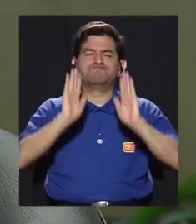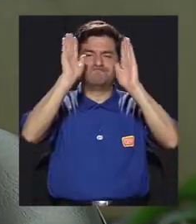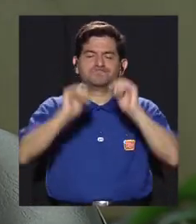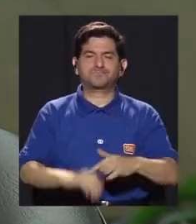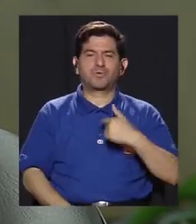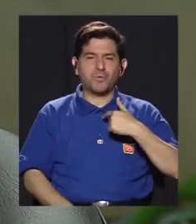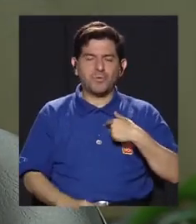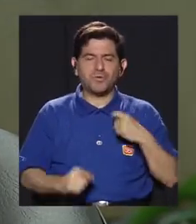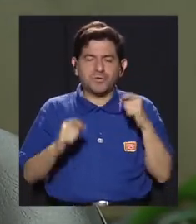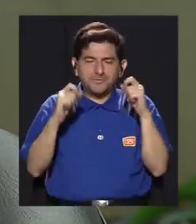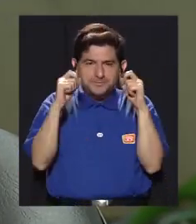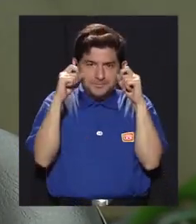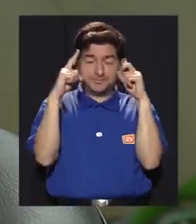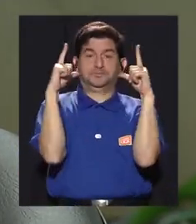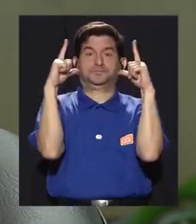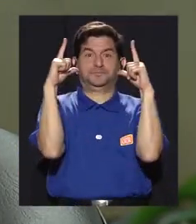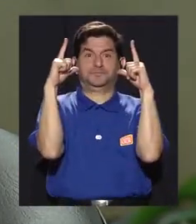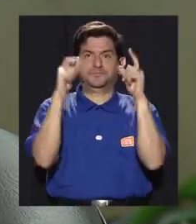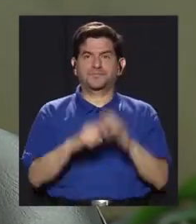Levantarse